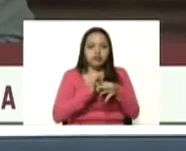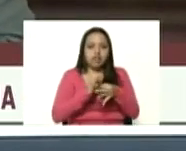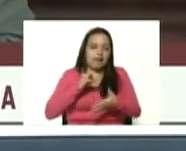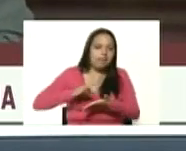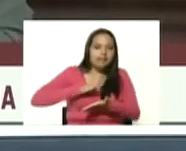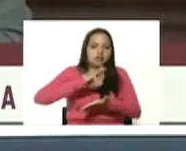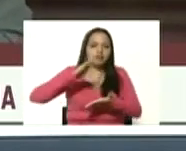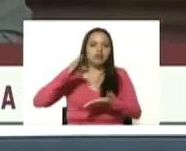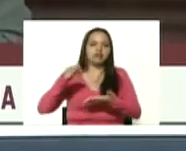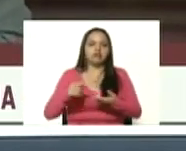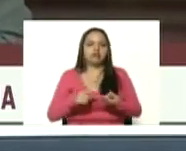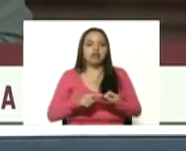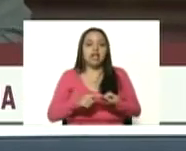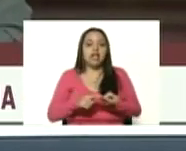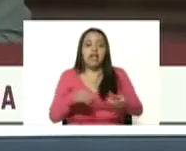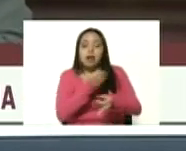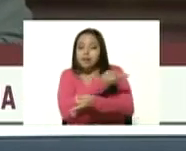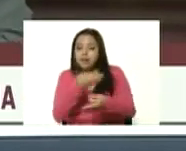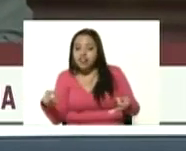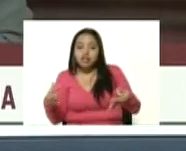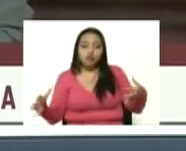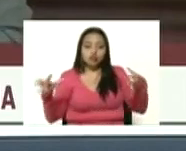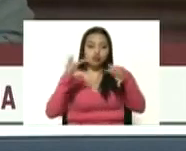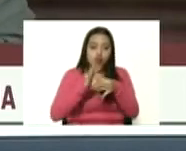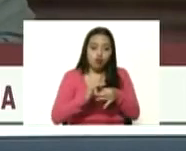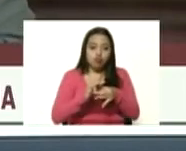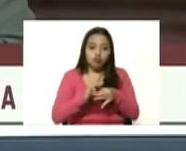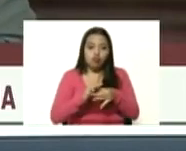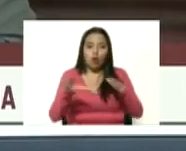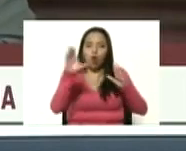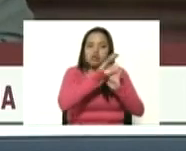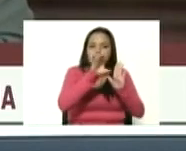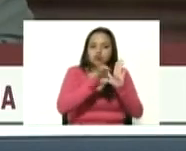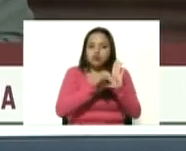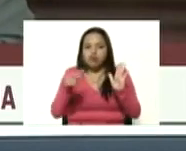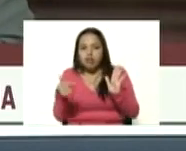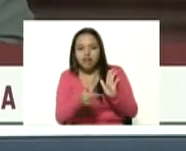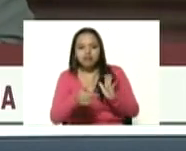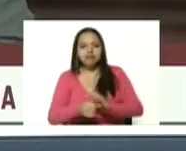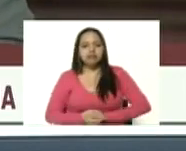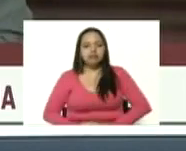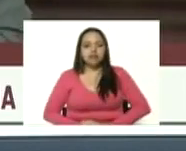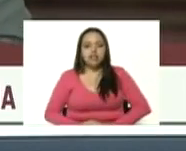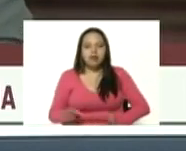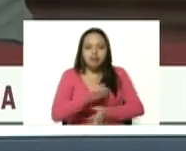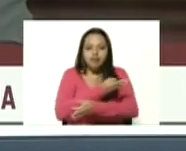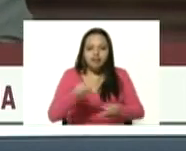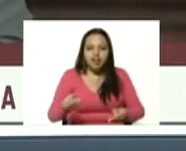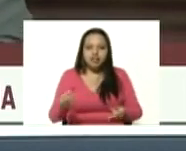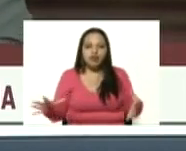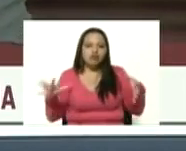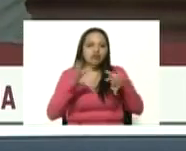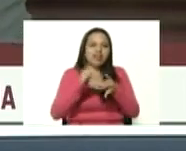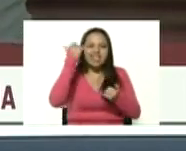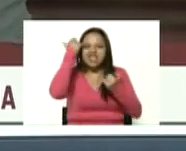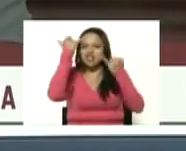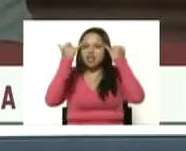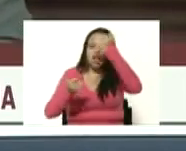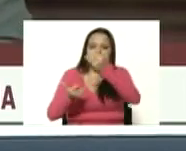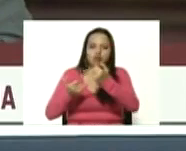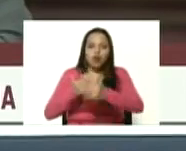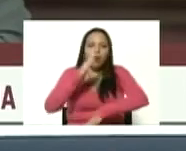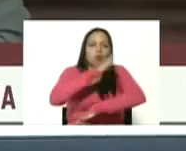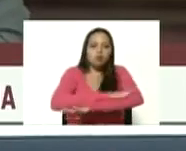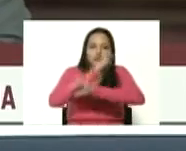en perfecta unión constitucional en perfecta unión ideológica y doctrinaria